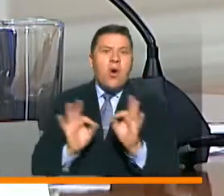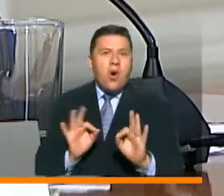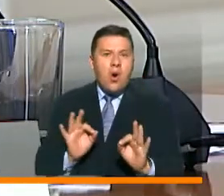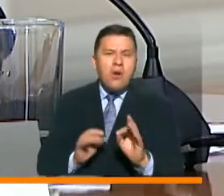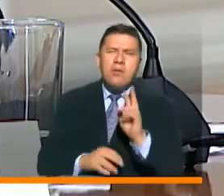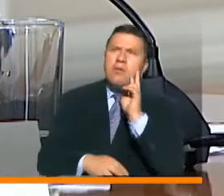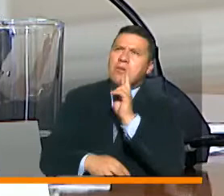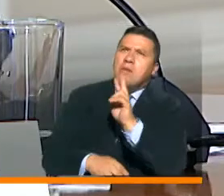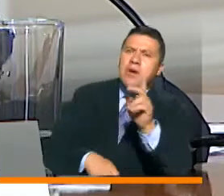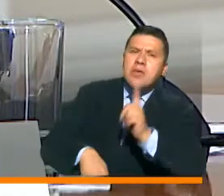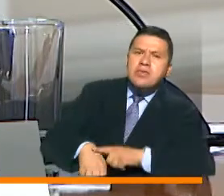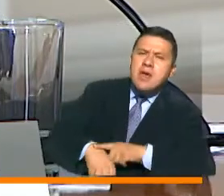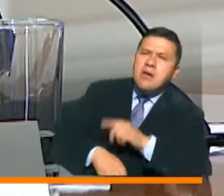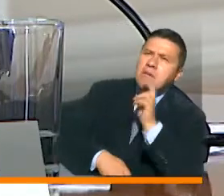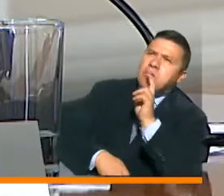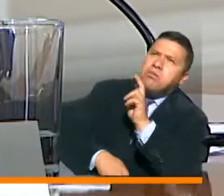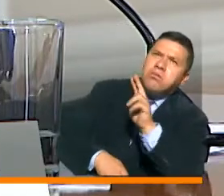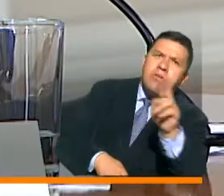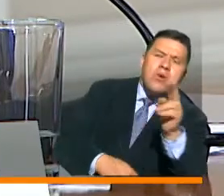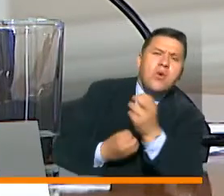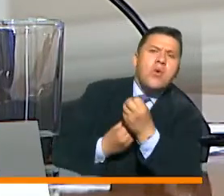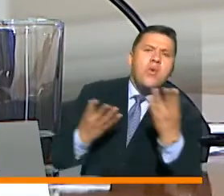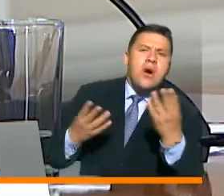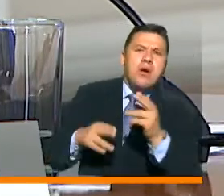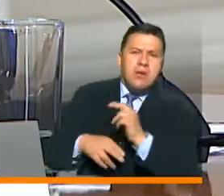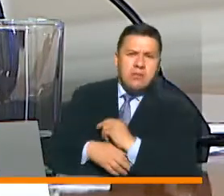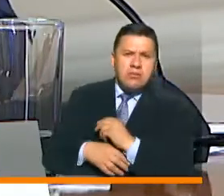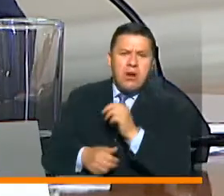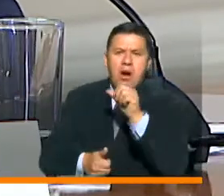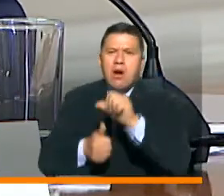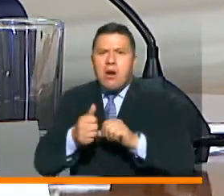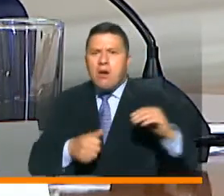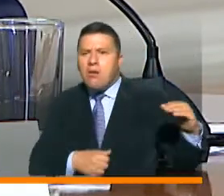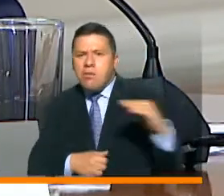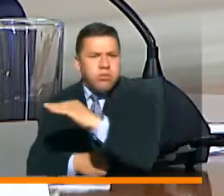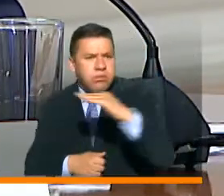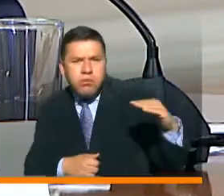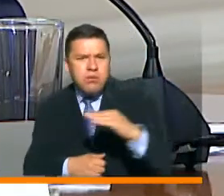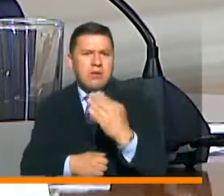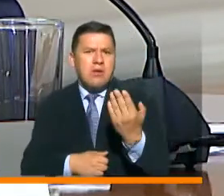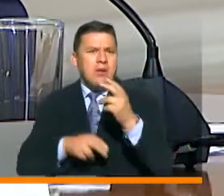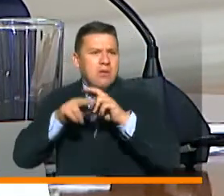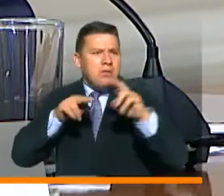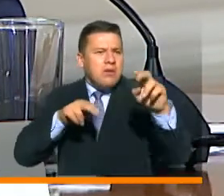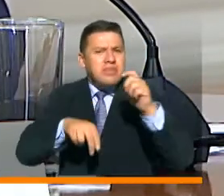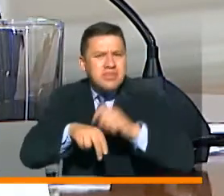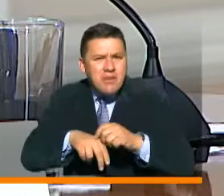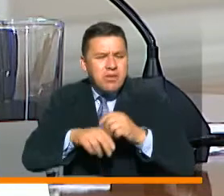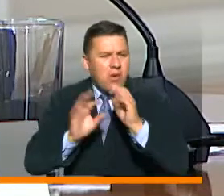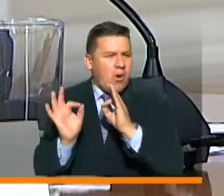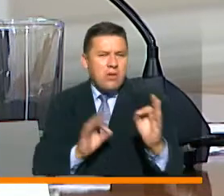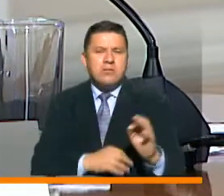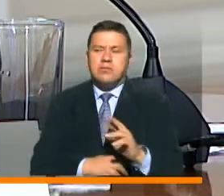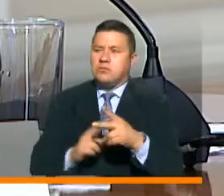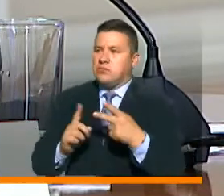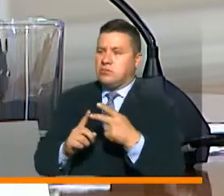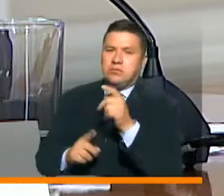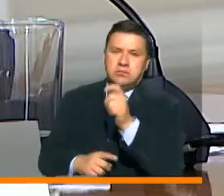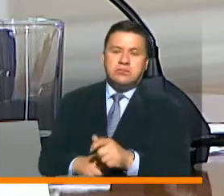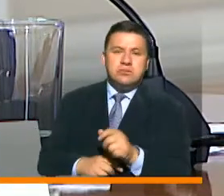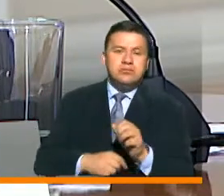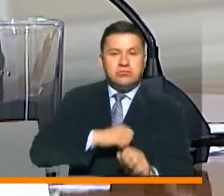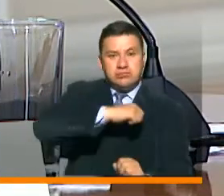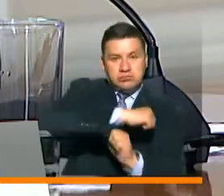la verificación en tiempo real de cuál es la afluencia en cada una de estas infraestructuras. Segundo punto, presidente, las